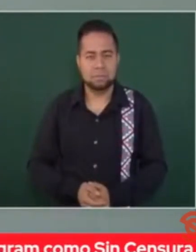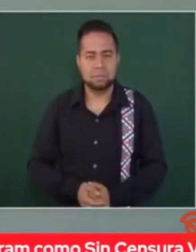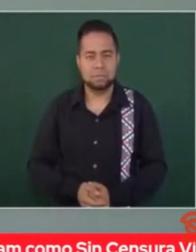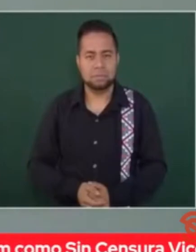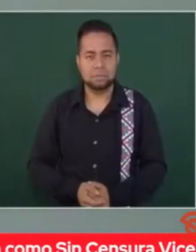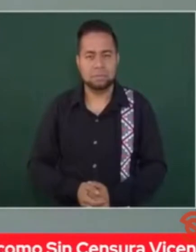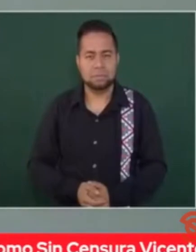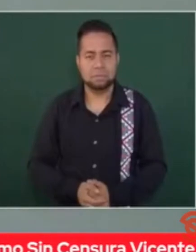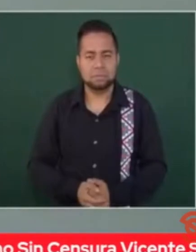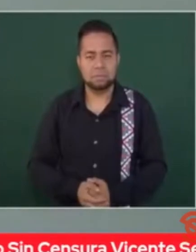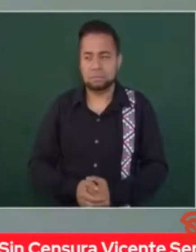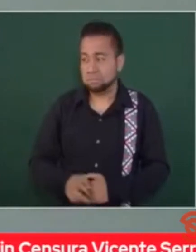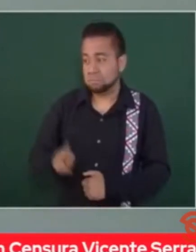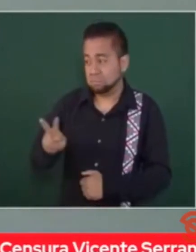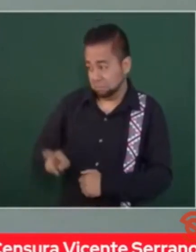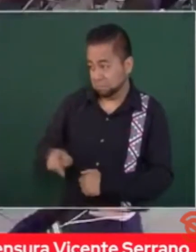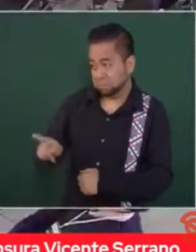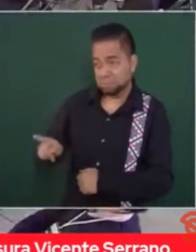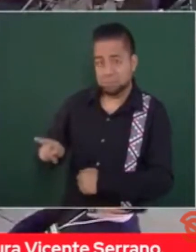¿Así fue, no, Rosa Isabel?